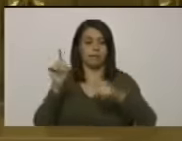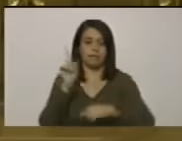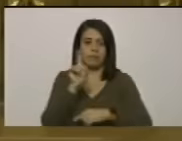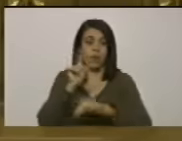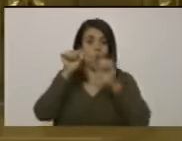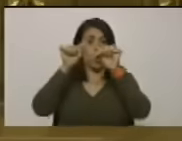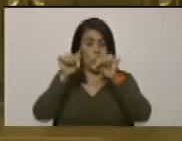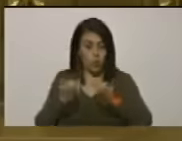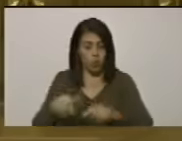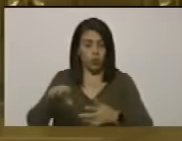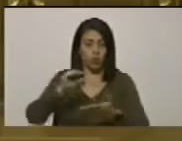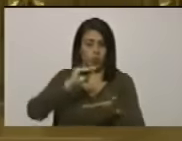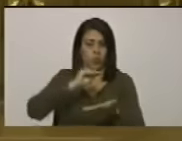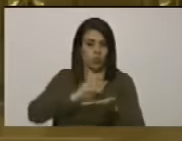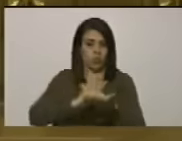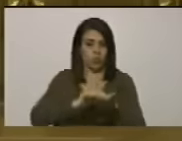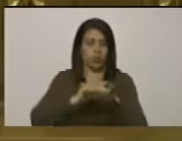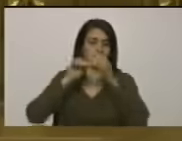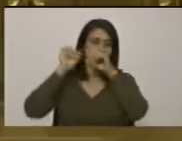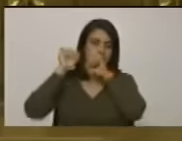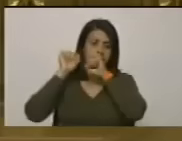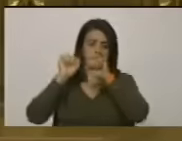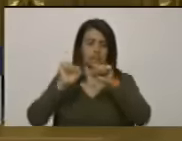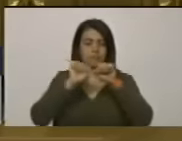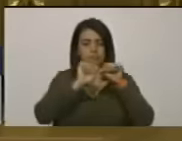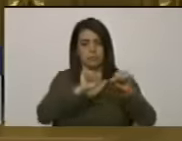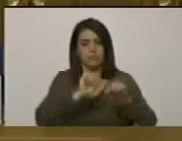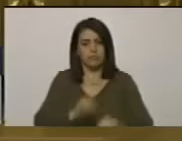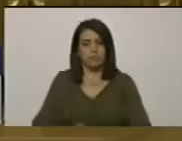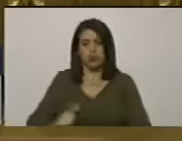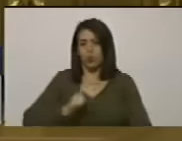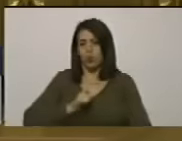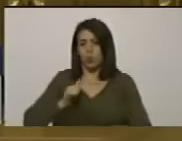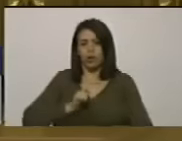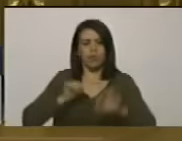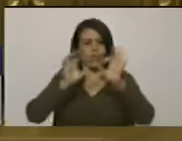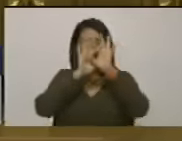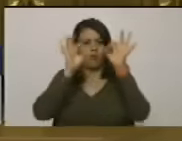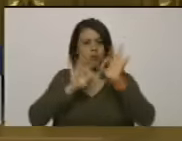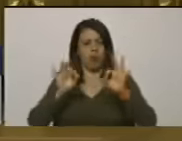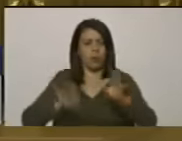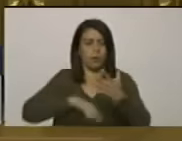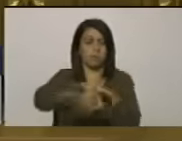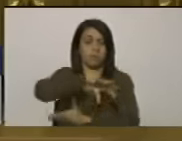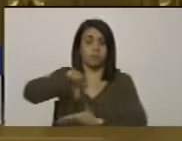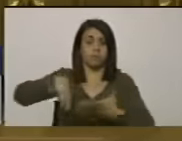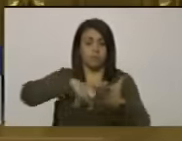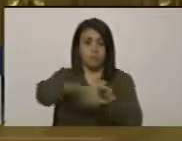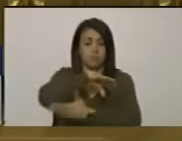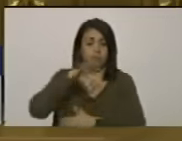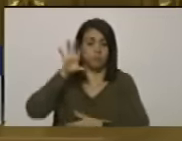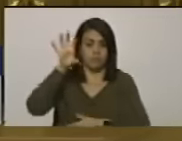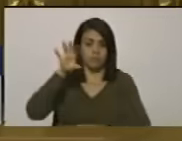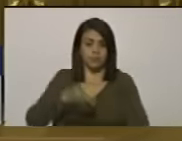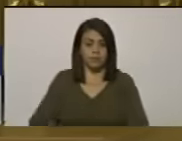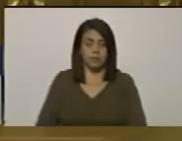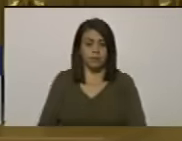nuevamente rechazamos cualquier forma de desestabilización del país.